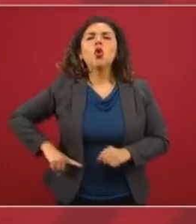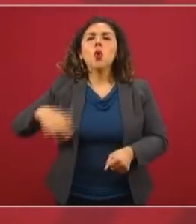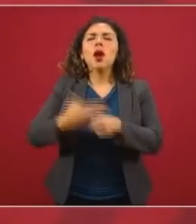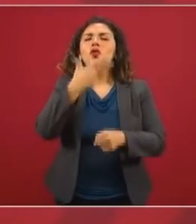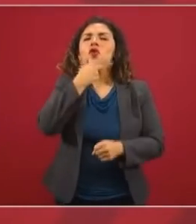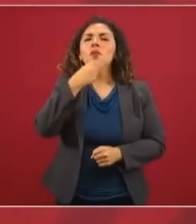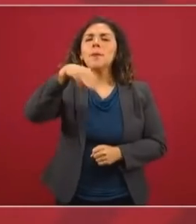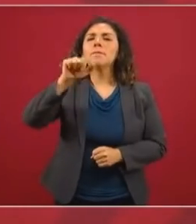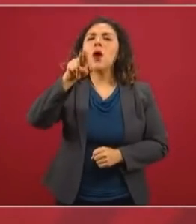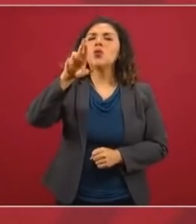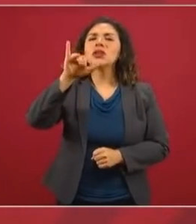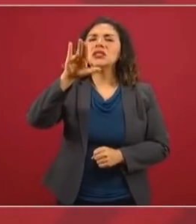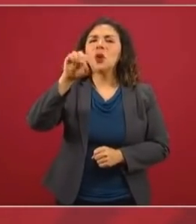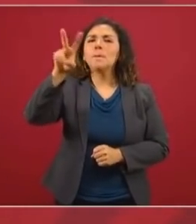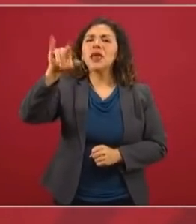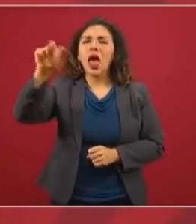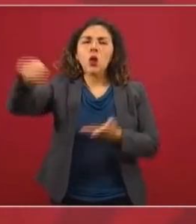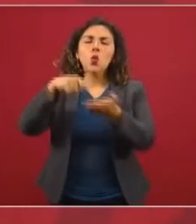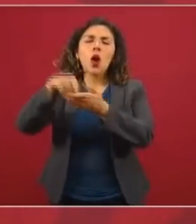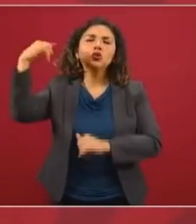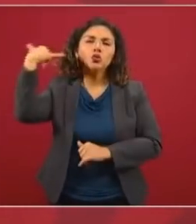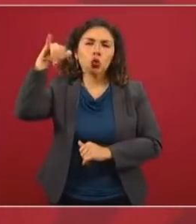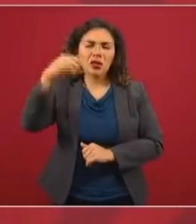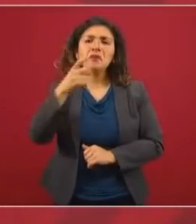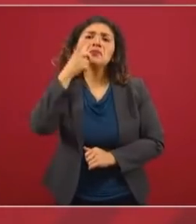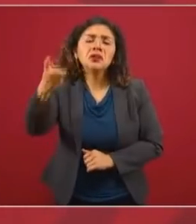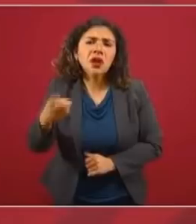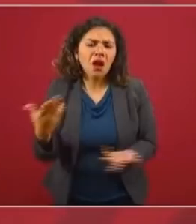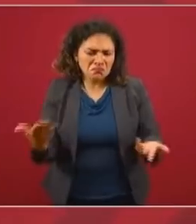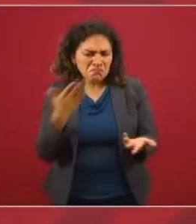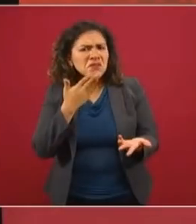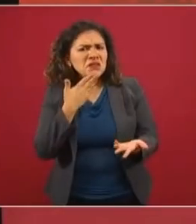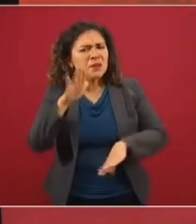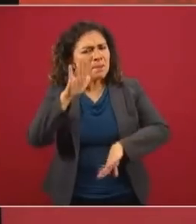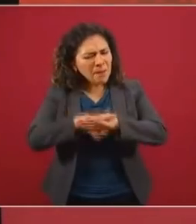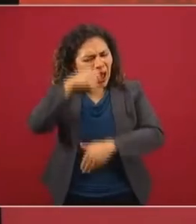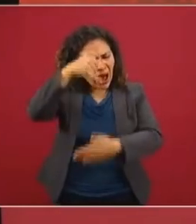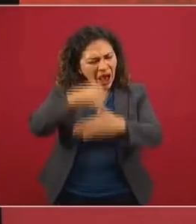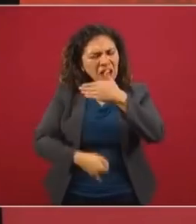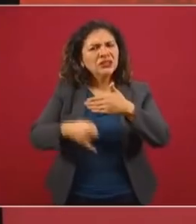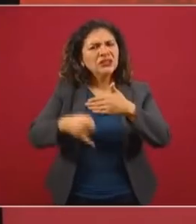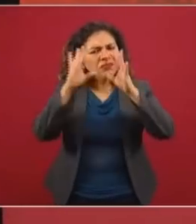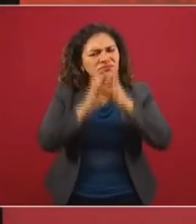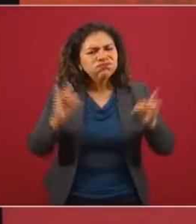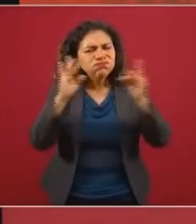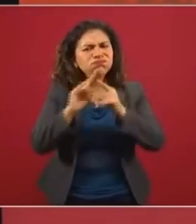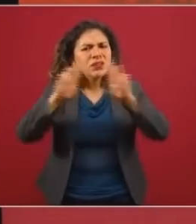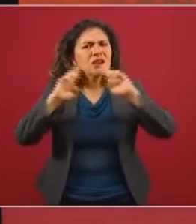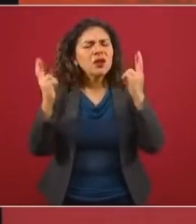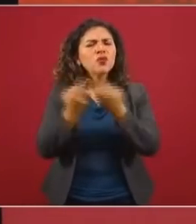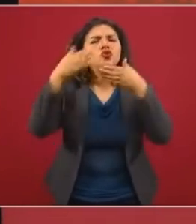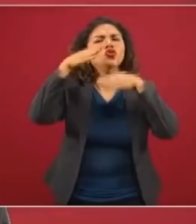Vila de Yucatán, planteó que sería bueno tener una reunión más detallada sobre el tema del